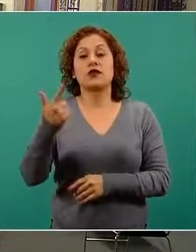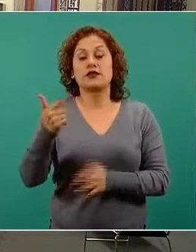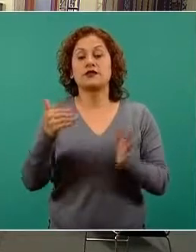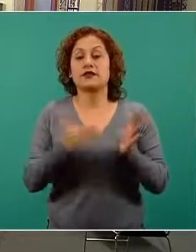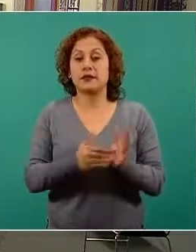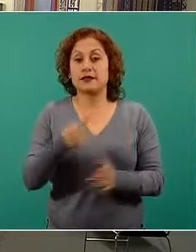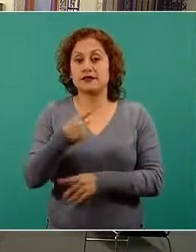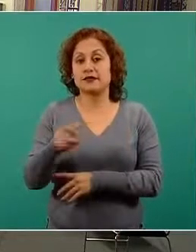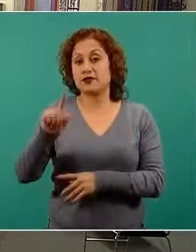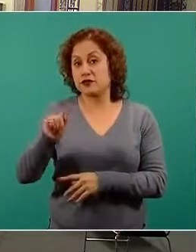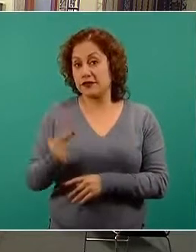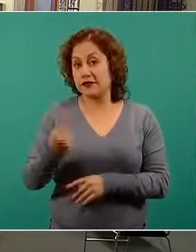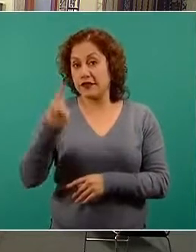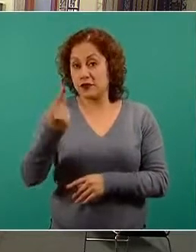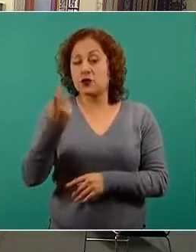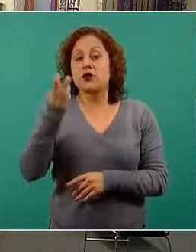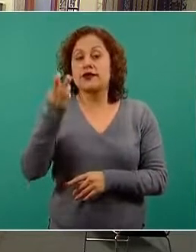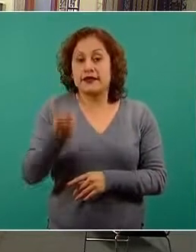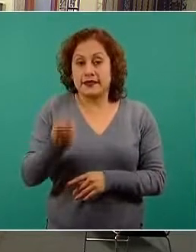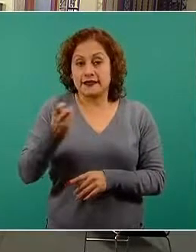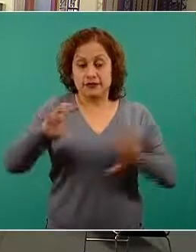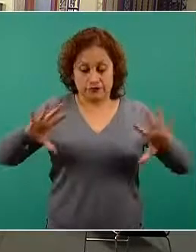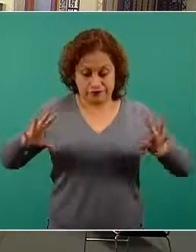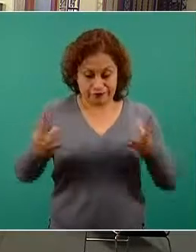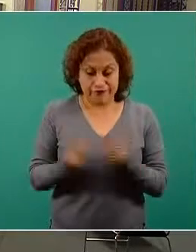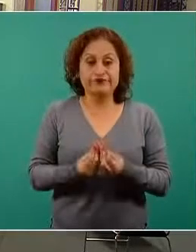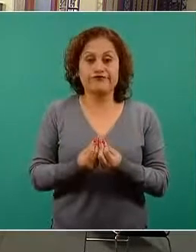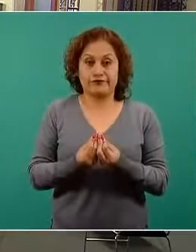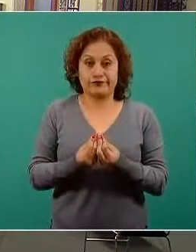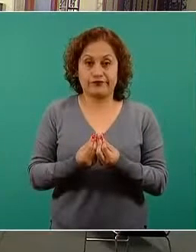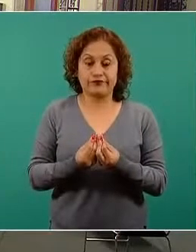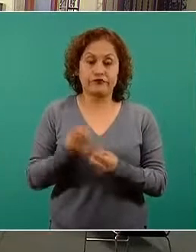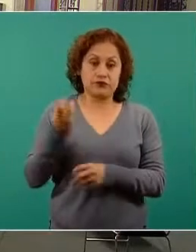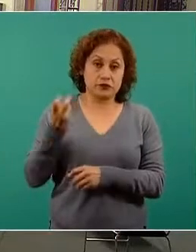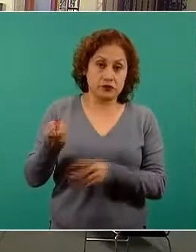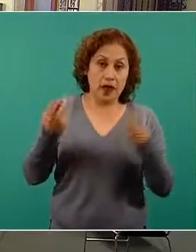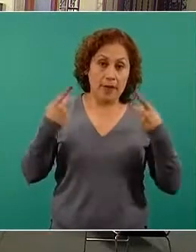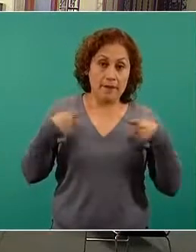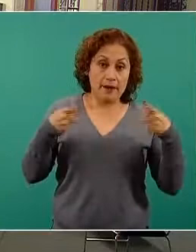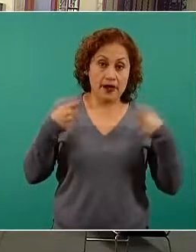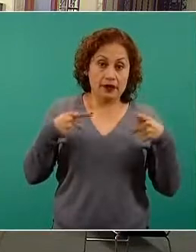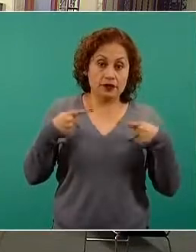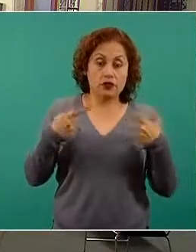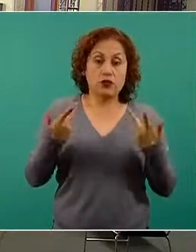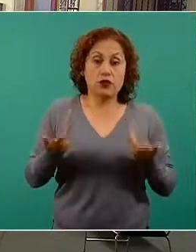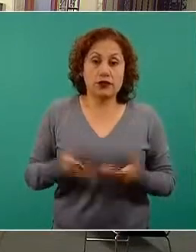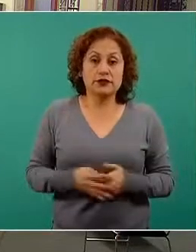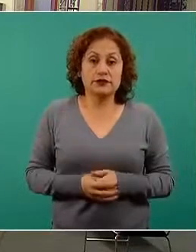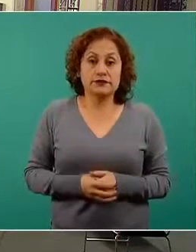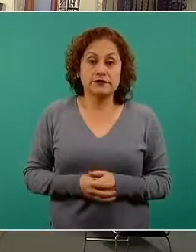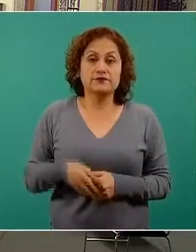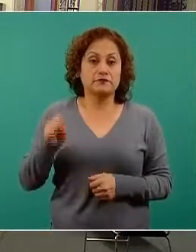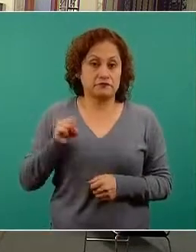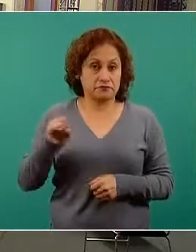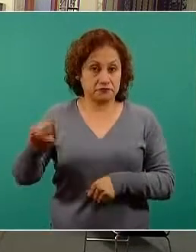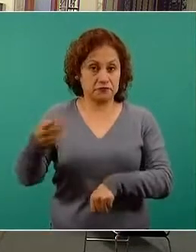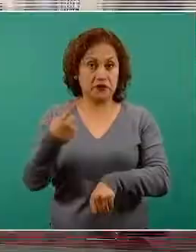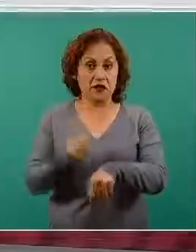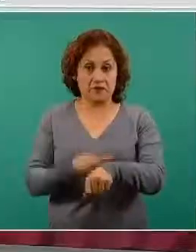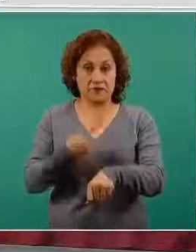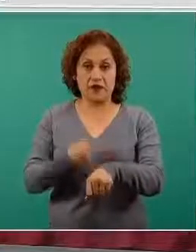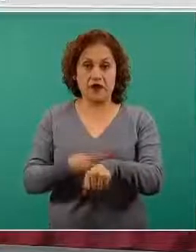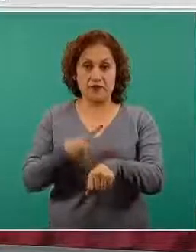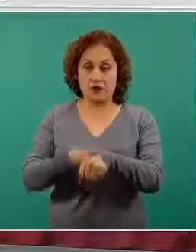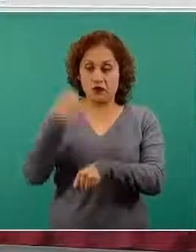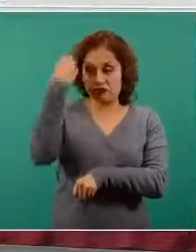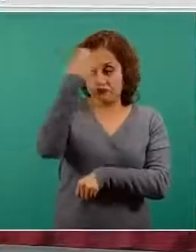resultados que han tenido un, valga la redundancia, resultado positivo a la prueba